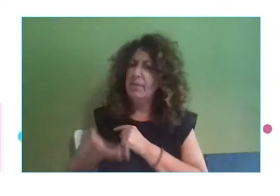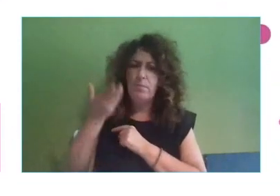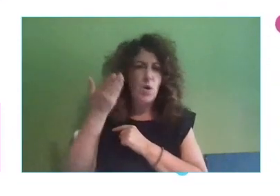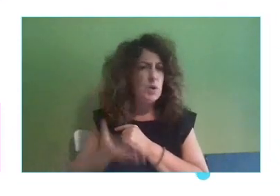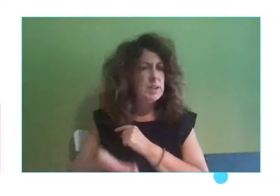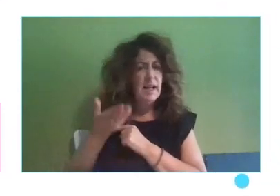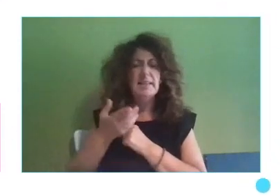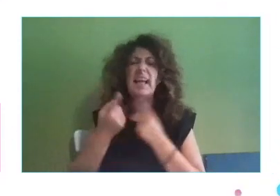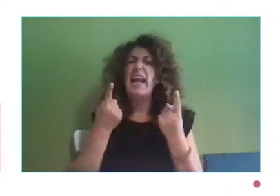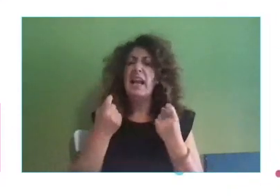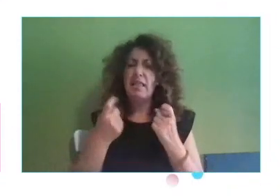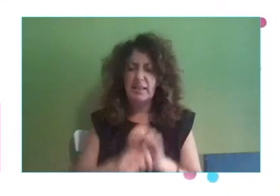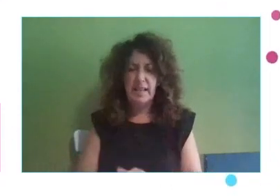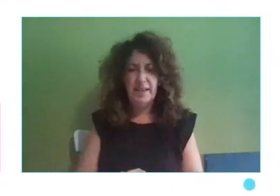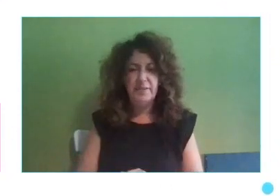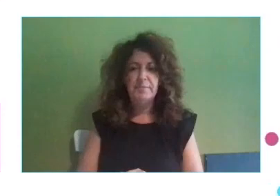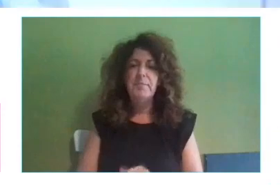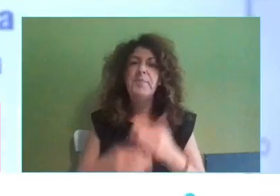mismo. Muchas gracias.